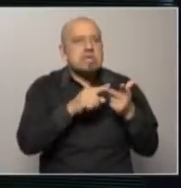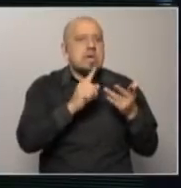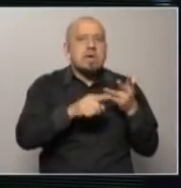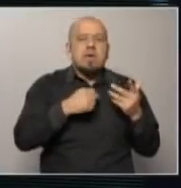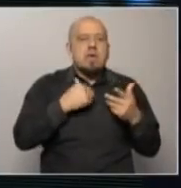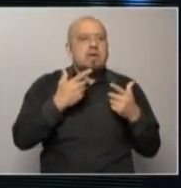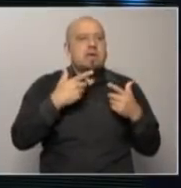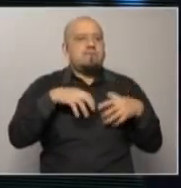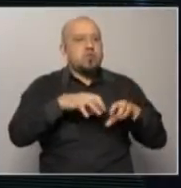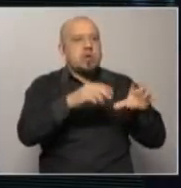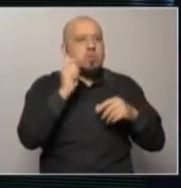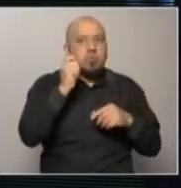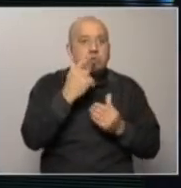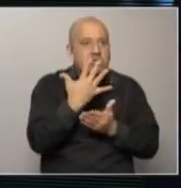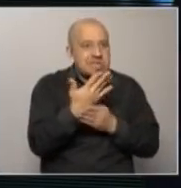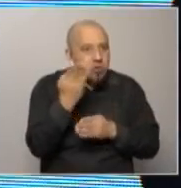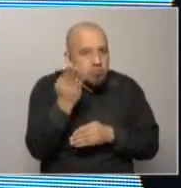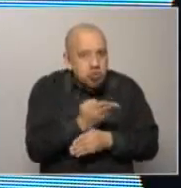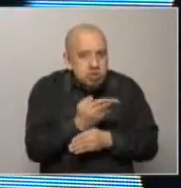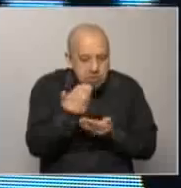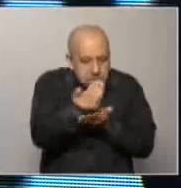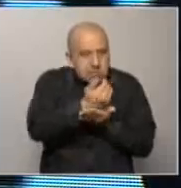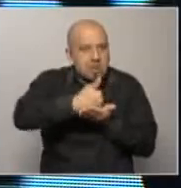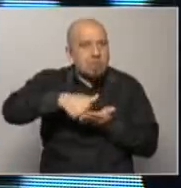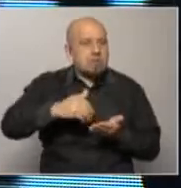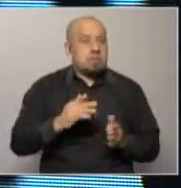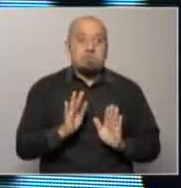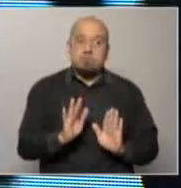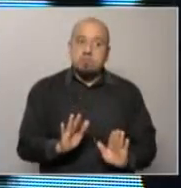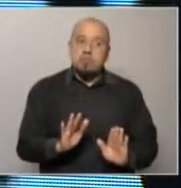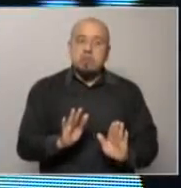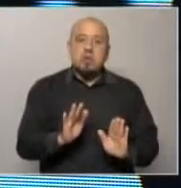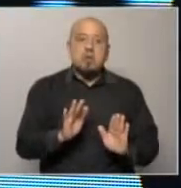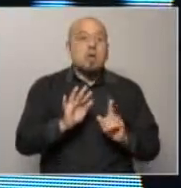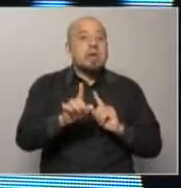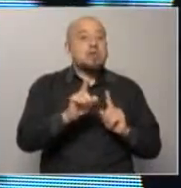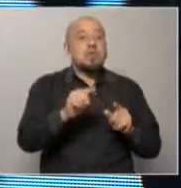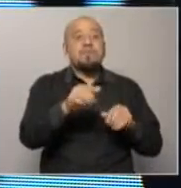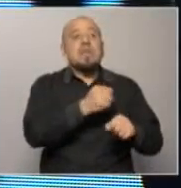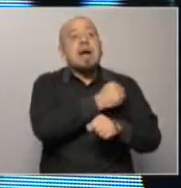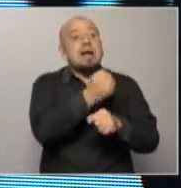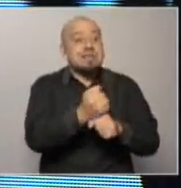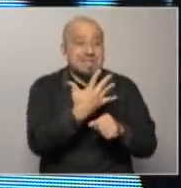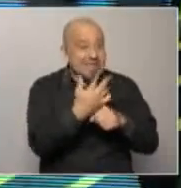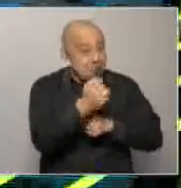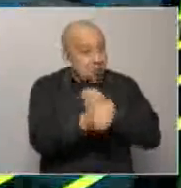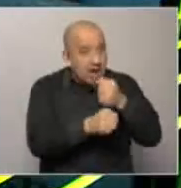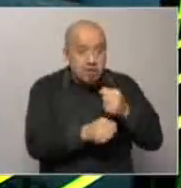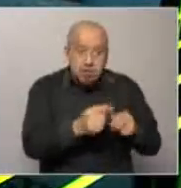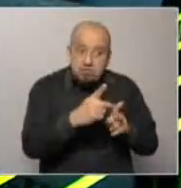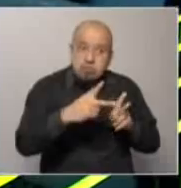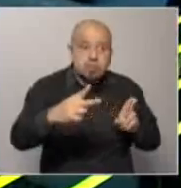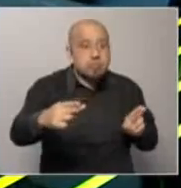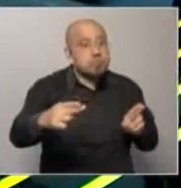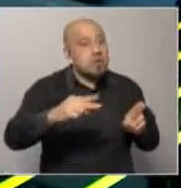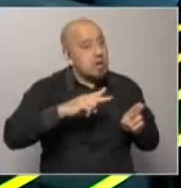públicos, 5% del sueldo en enero y eso va a tener un impacto y no se lo recupera hasta el final del periodo, o sea que